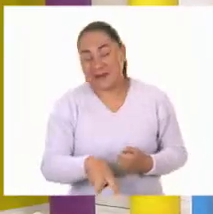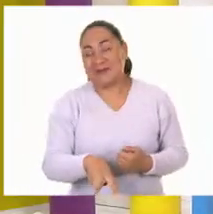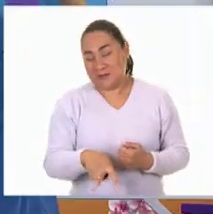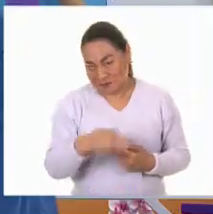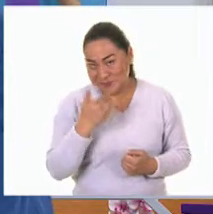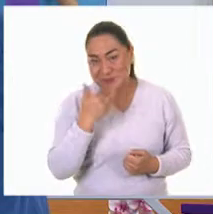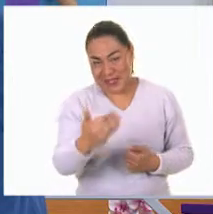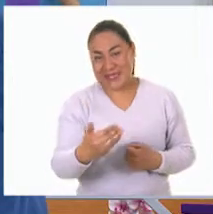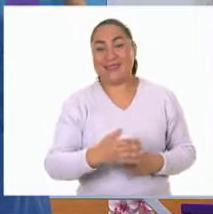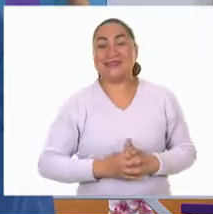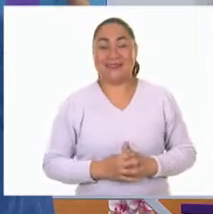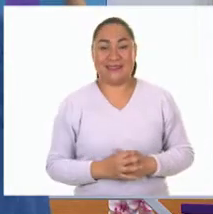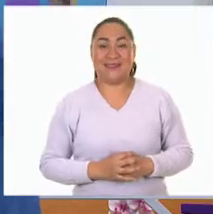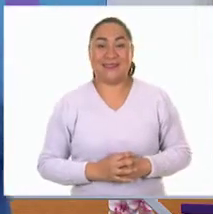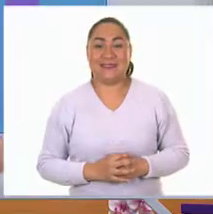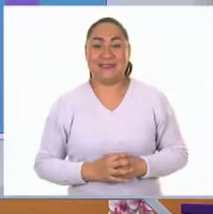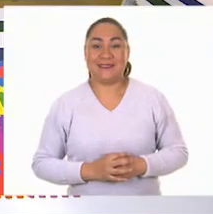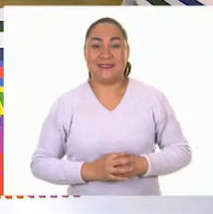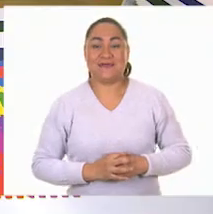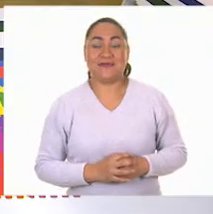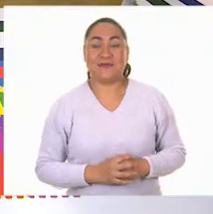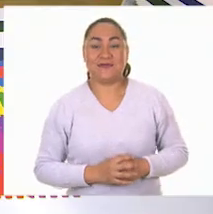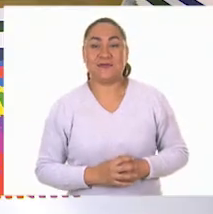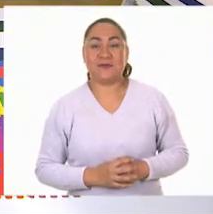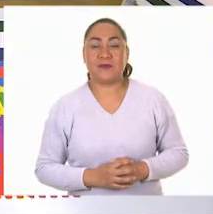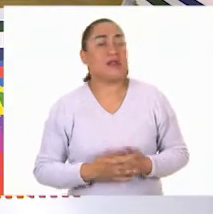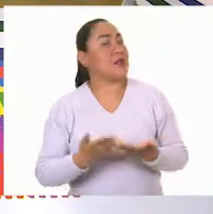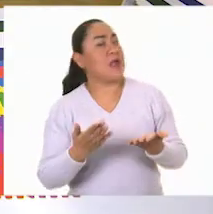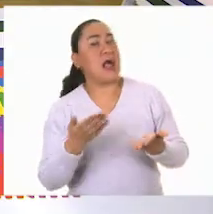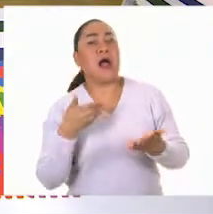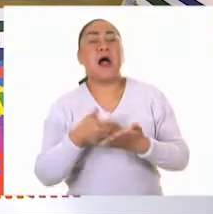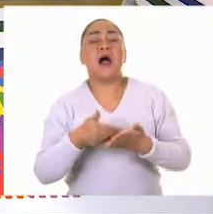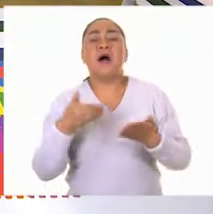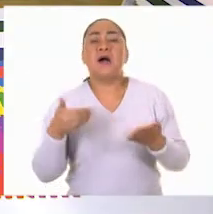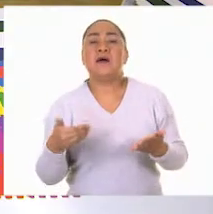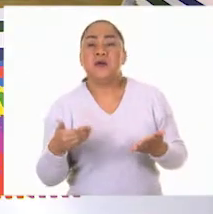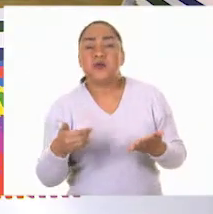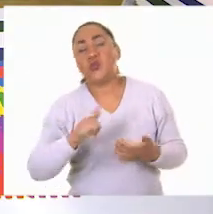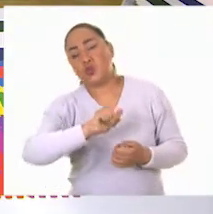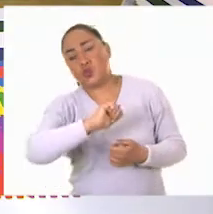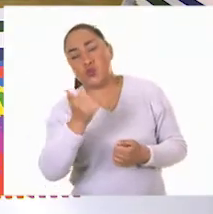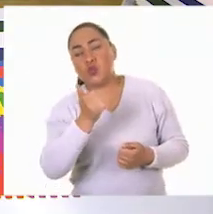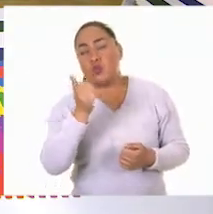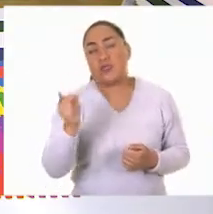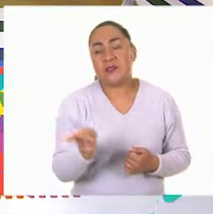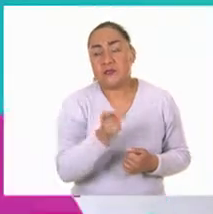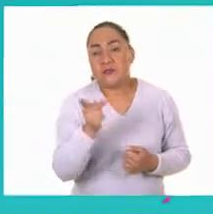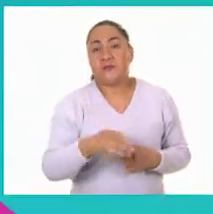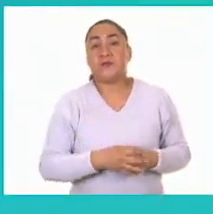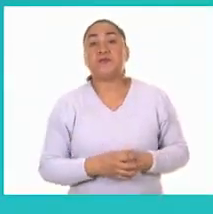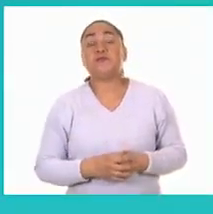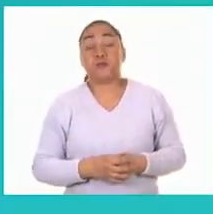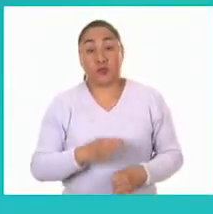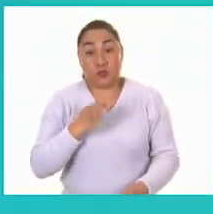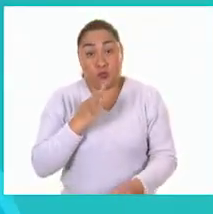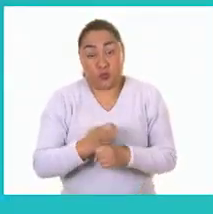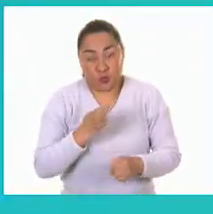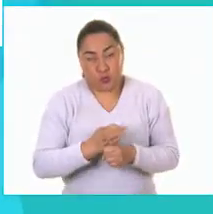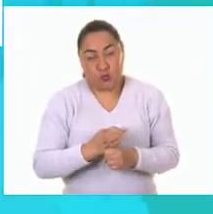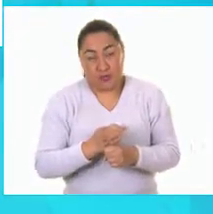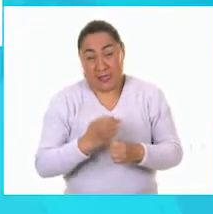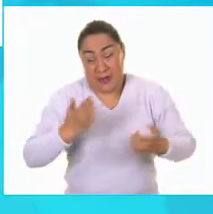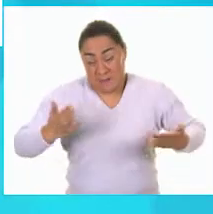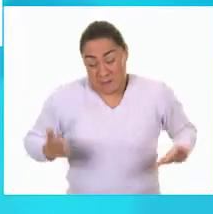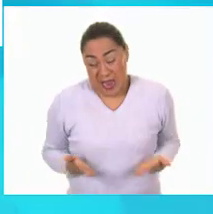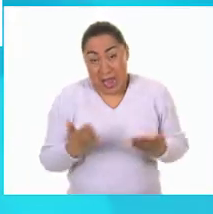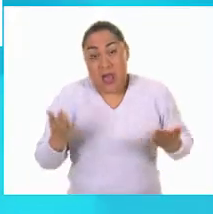verdadero es verdadero ¿listo? si Erick vámonos con la siguiente oración actualmente el baile es